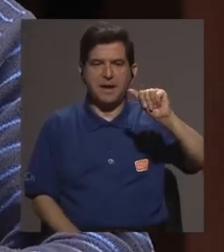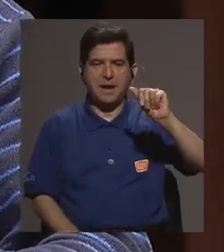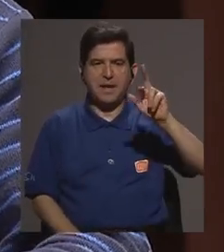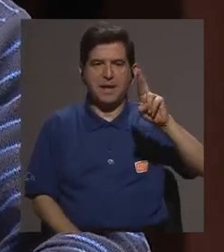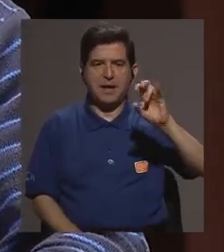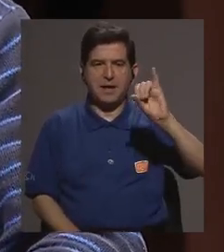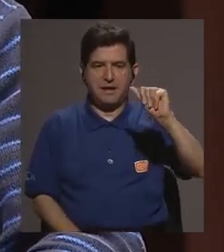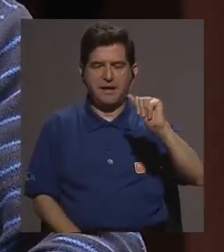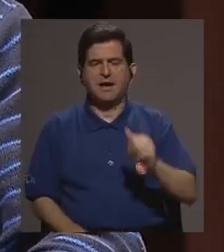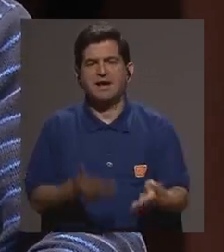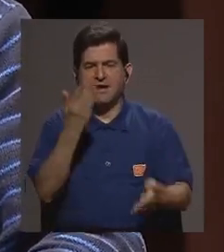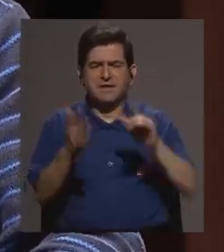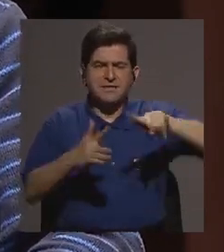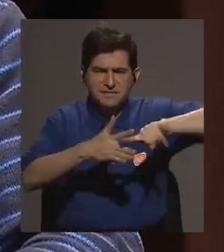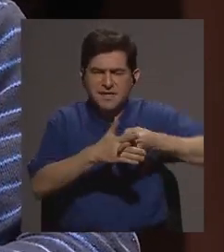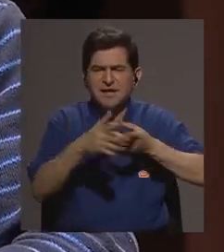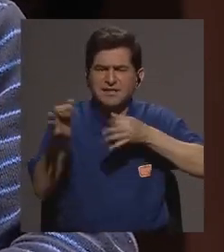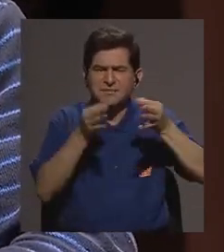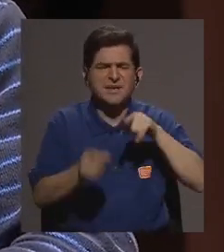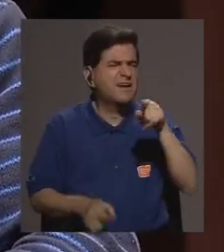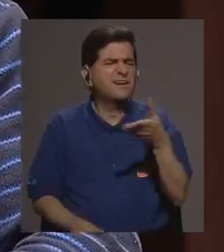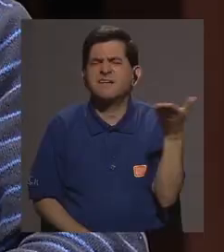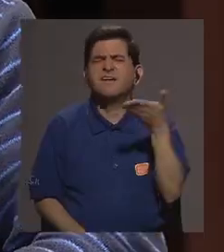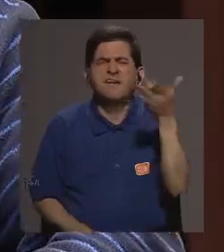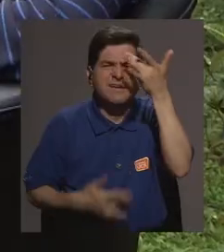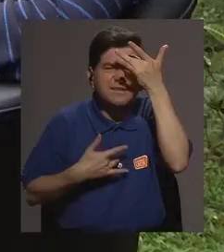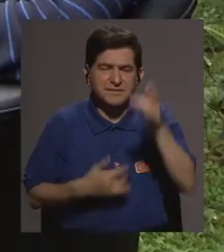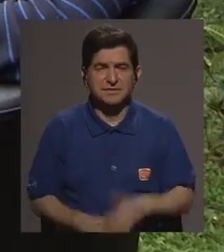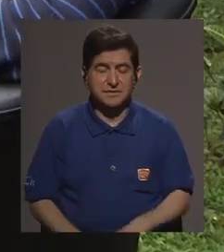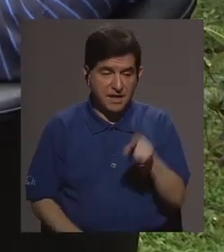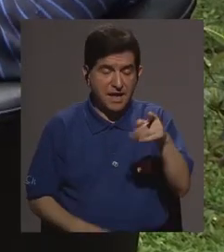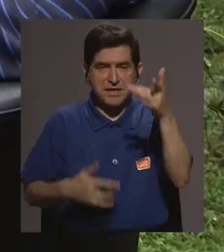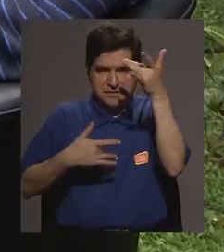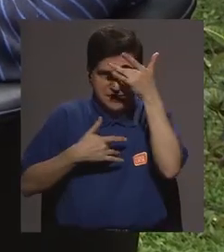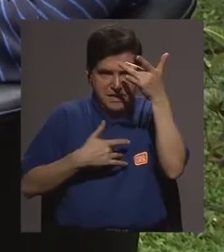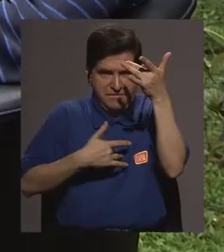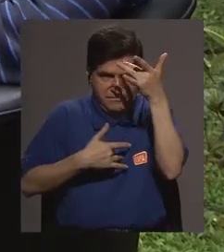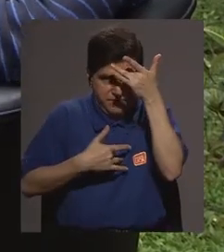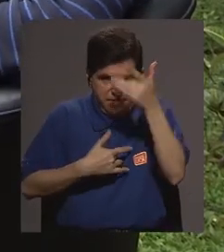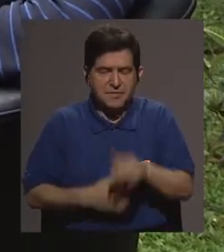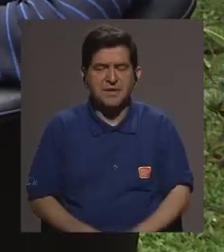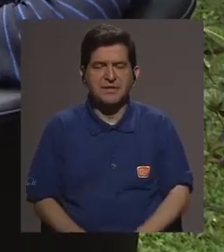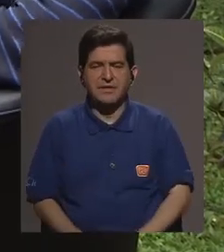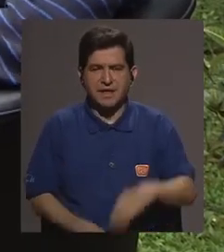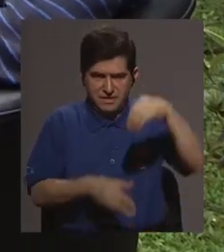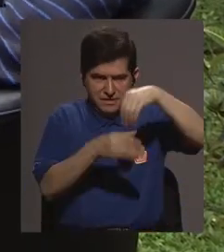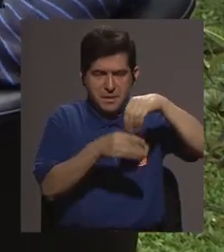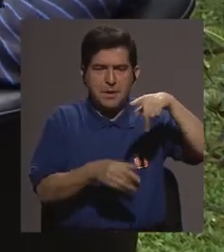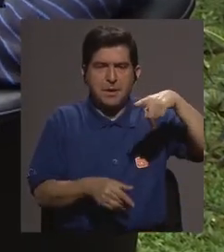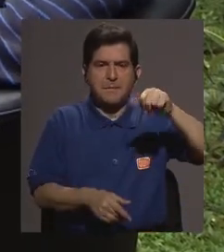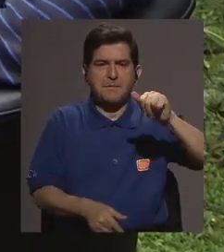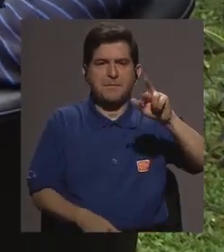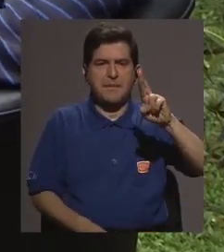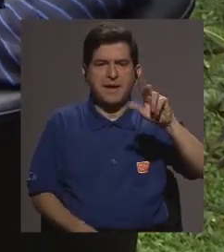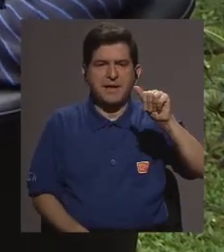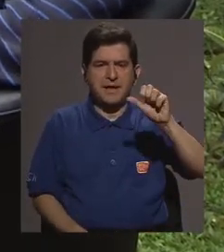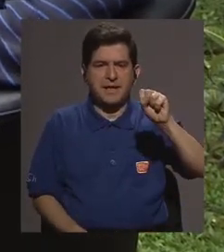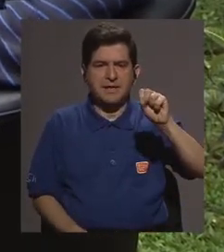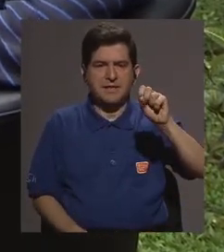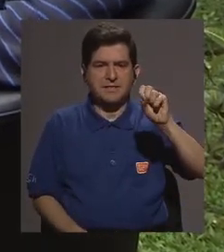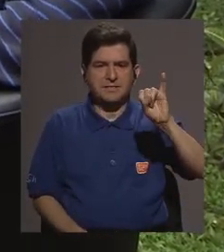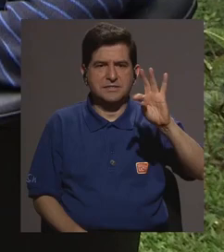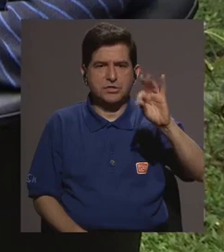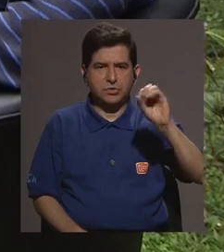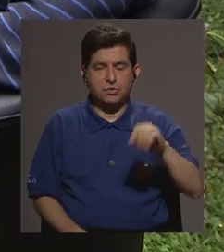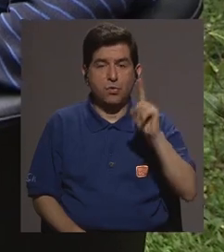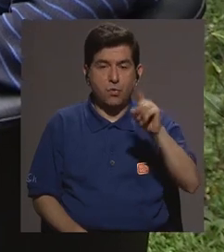malaria, ¿verdad? Entonces, tal vez iniciar contando qué es la malaria Bueno, la malaria es una enfermedad parasitaria transmitida por